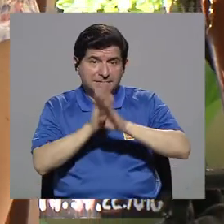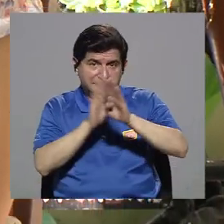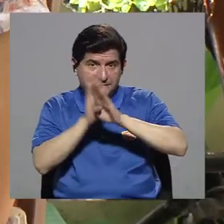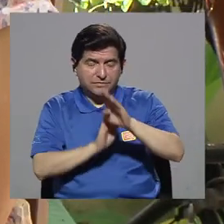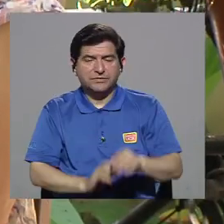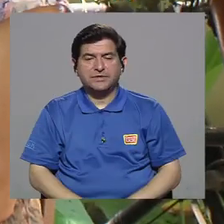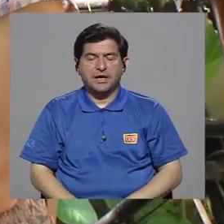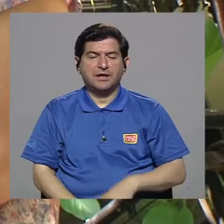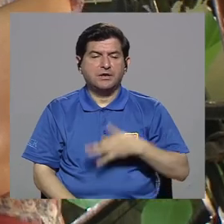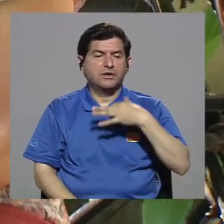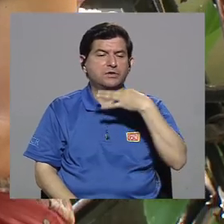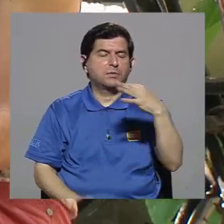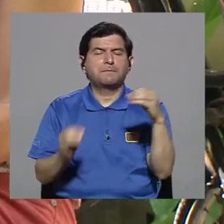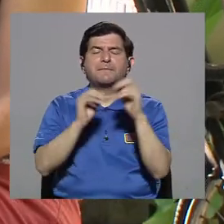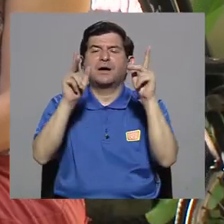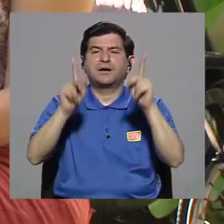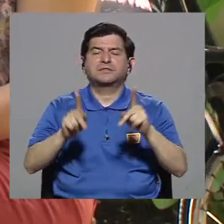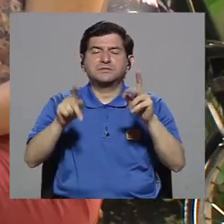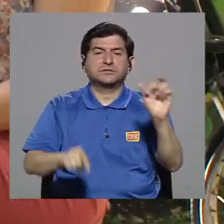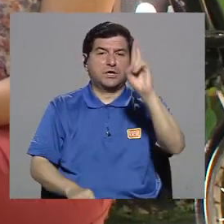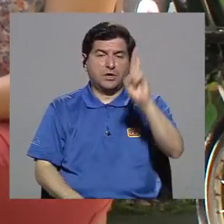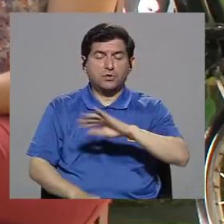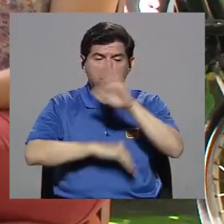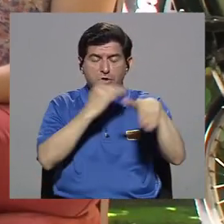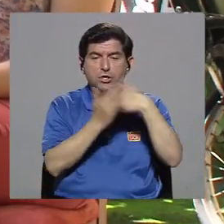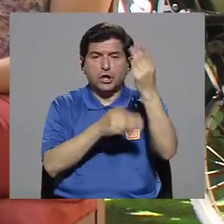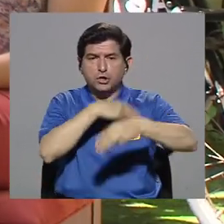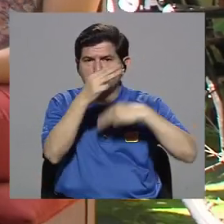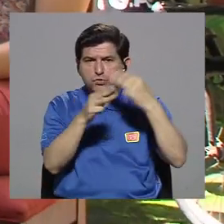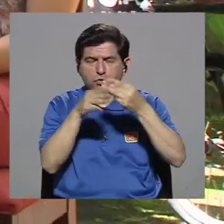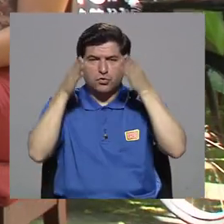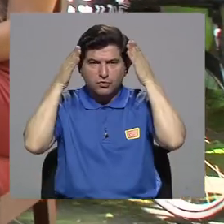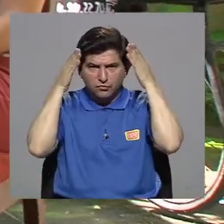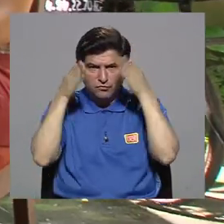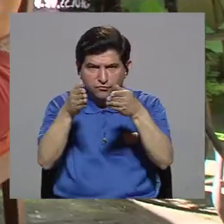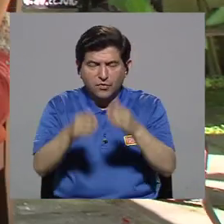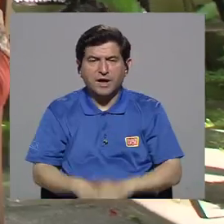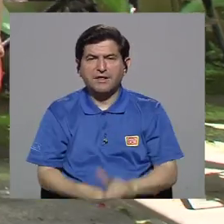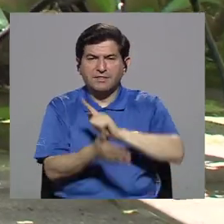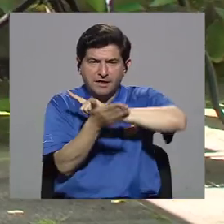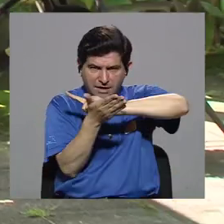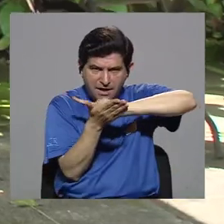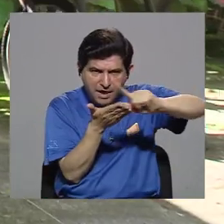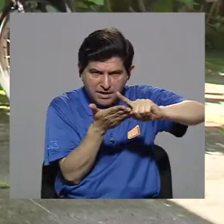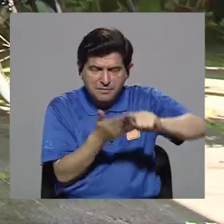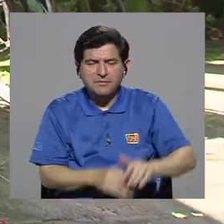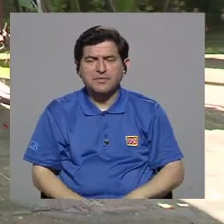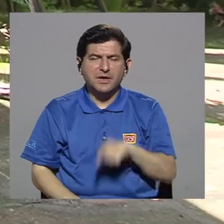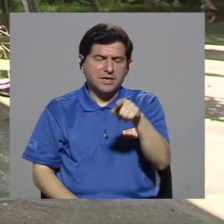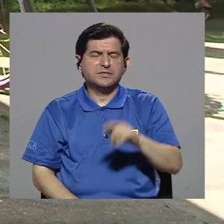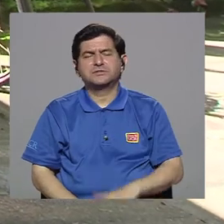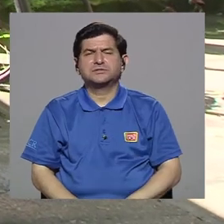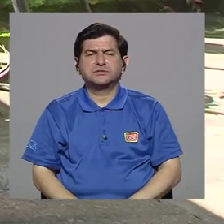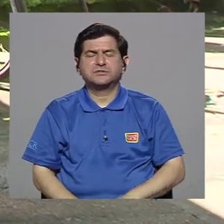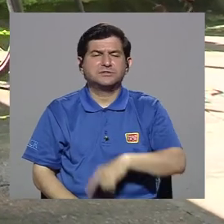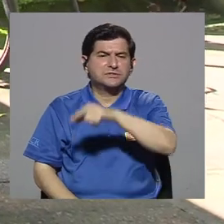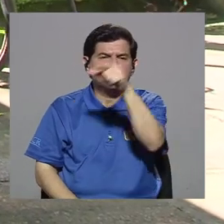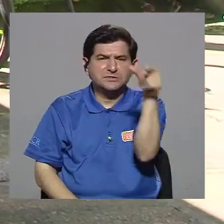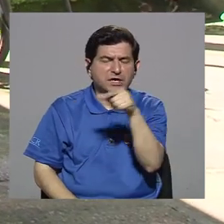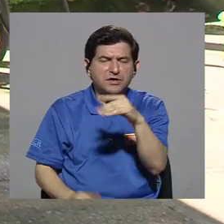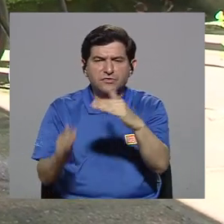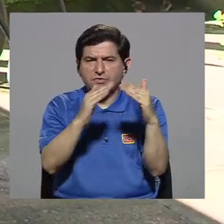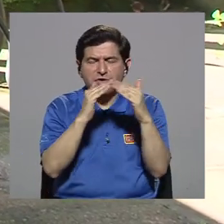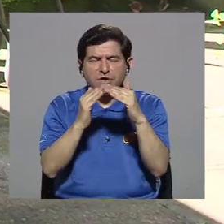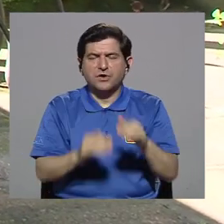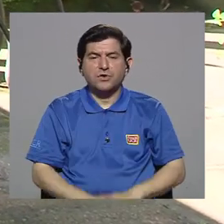Cada día hay gente en Costa Rica y en todo el mundo dedicada a la limpieza de los océanos, de los parques, de los ríos, de las ciudades.